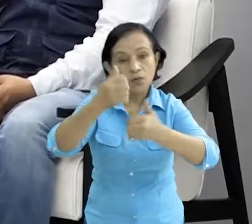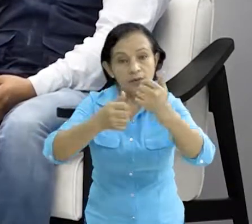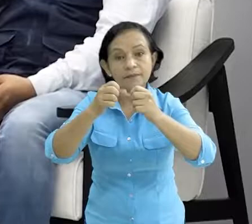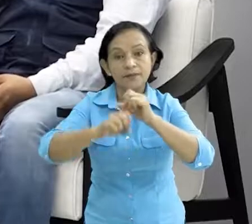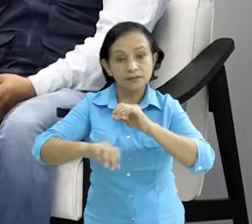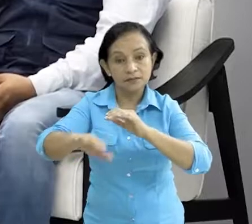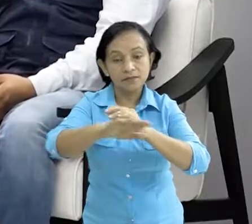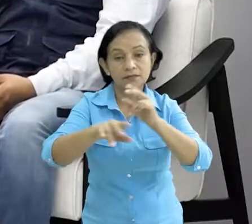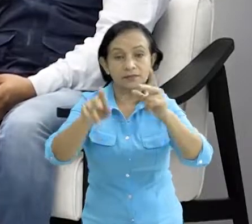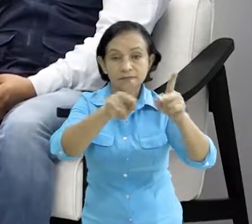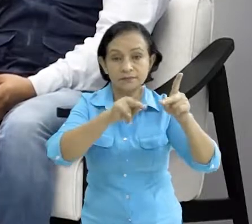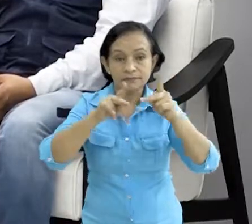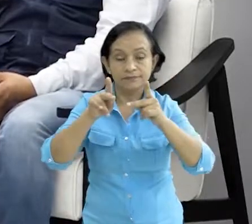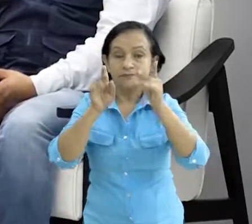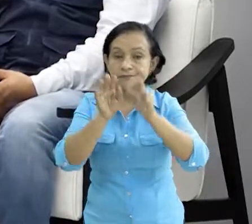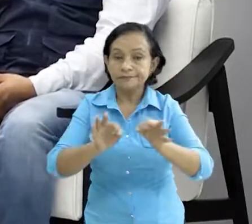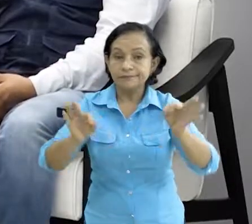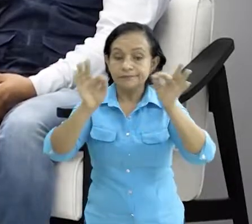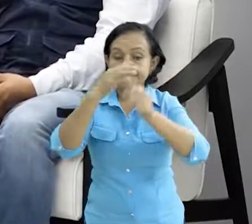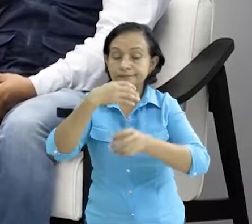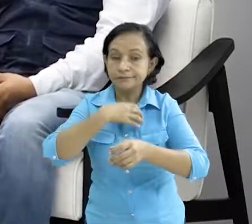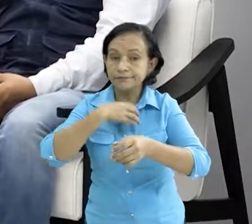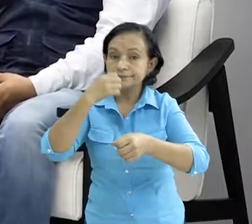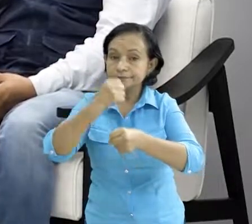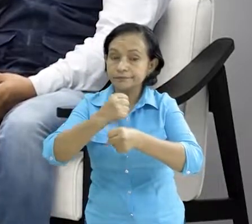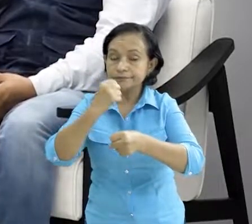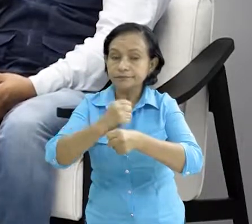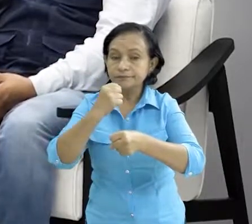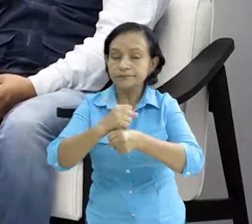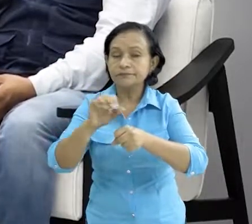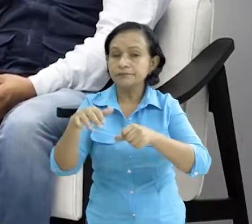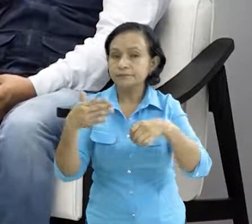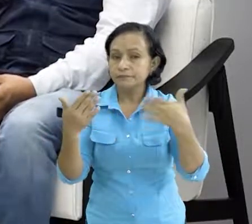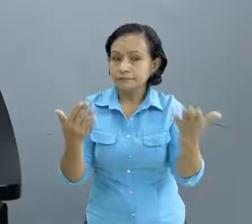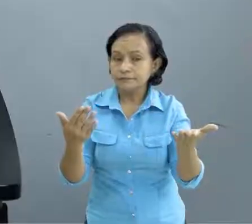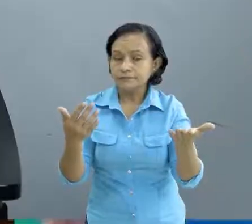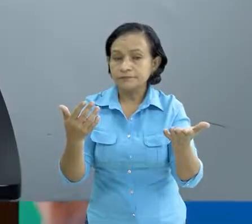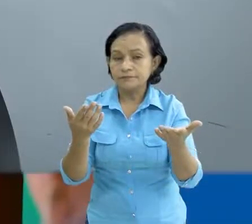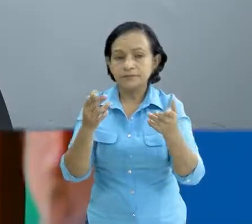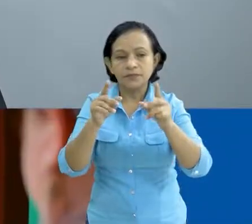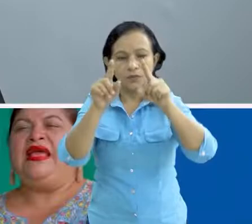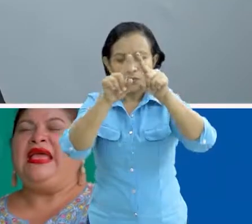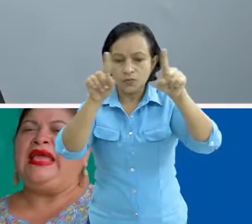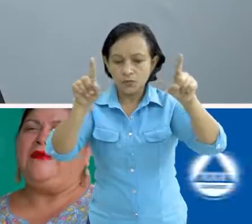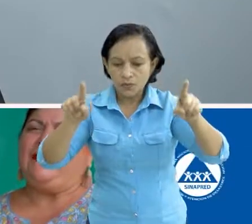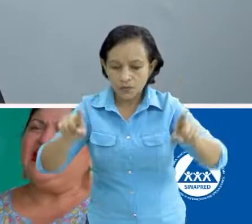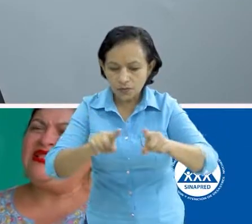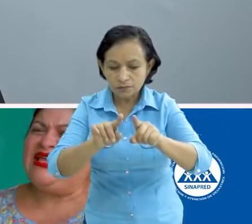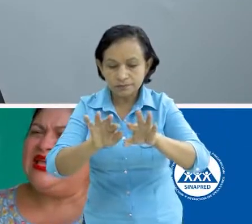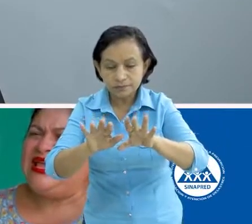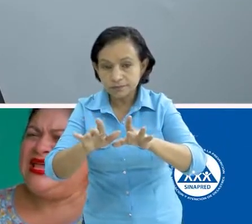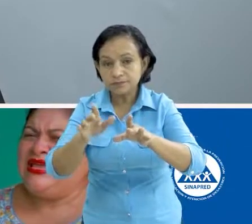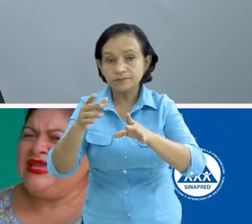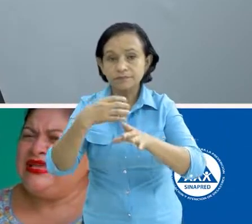Entonces, la principal función de los puestos de mando es hacer uso de plataformas